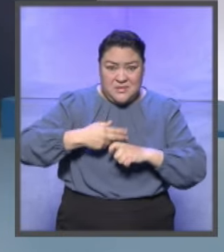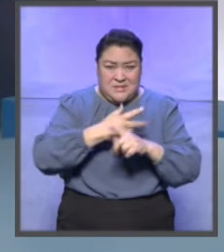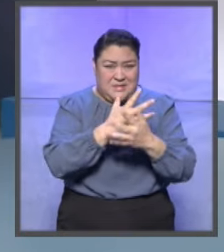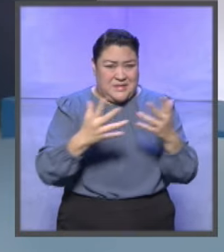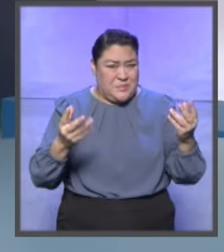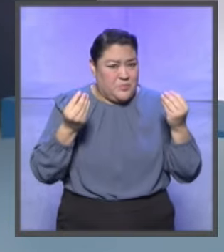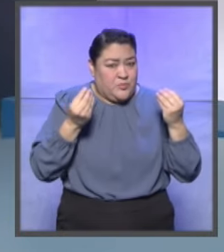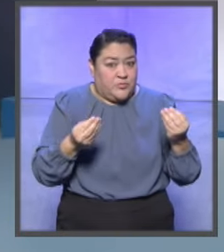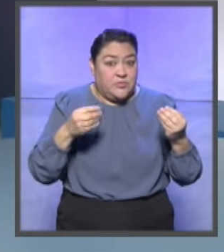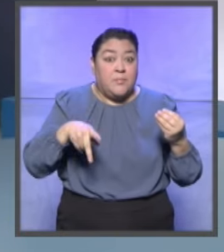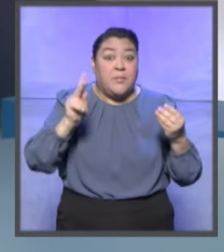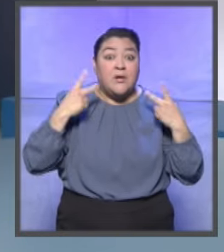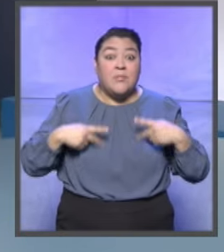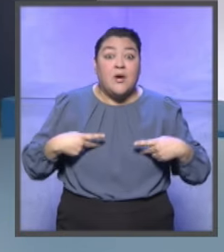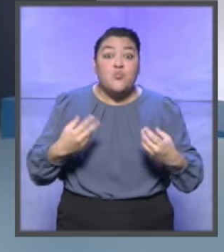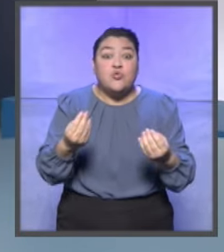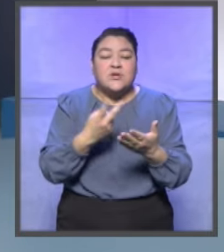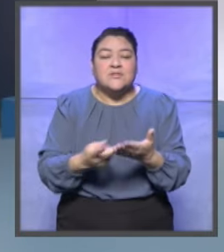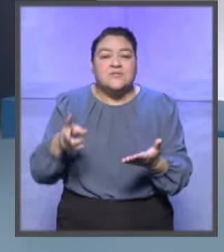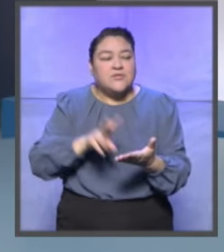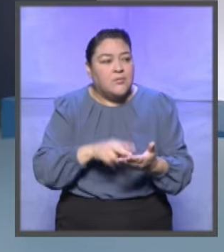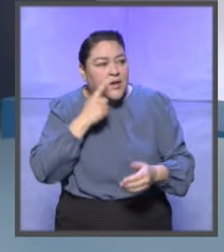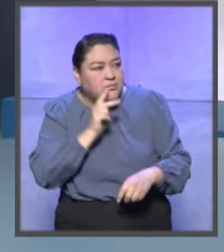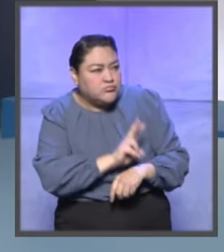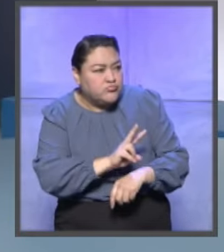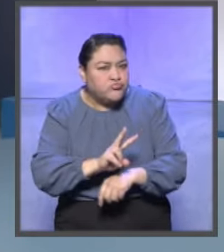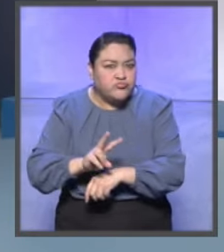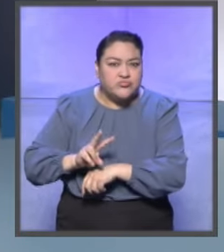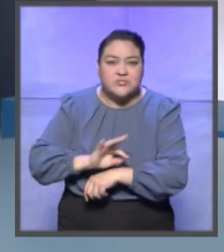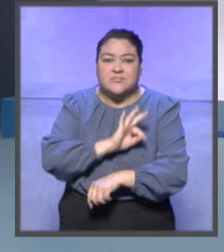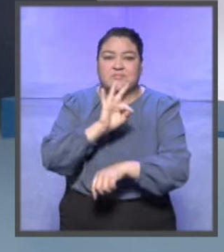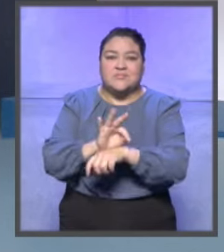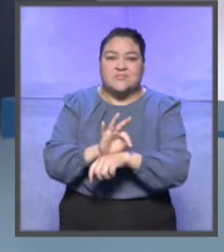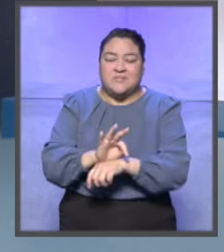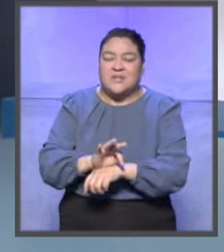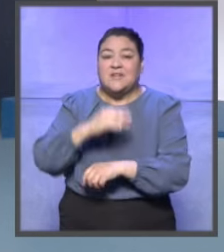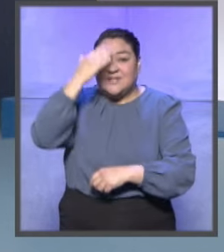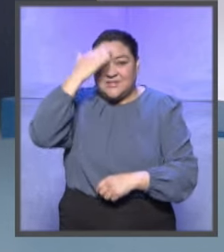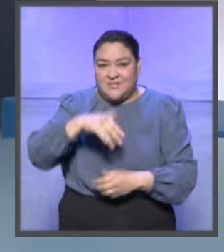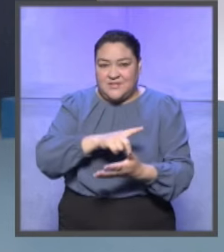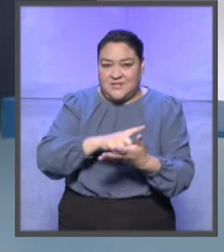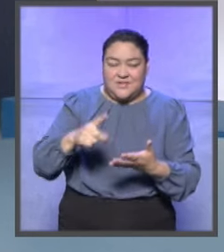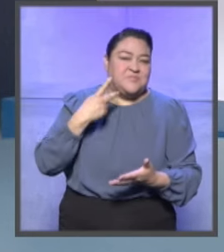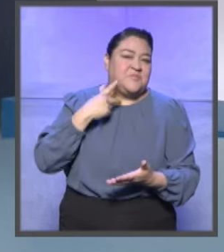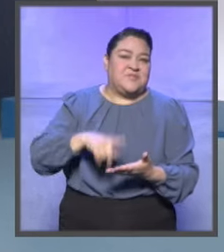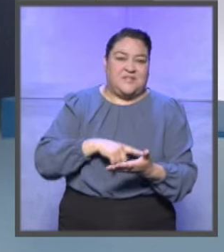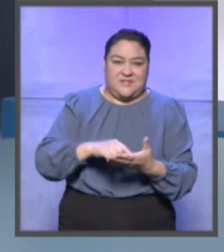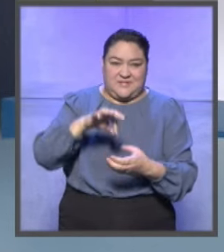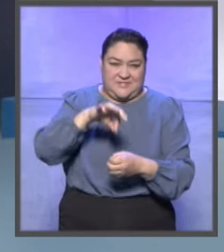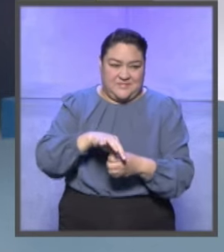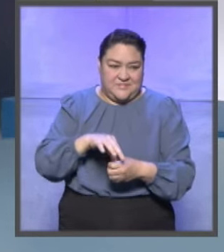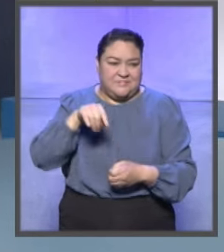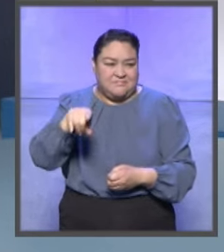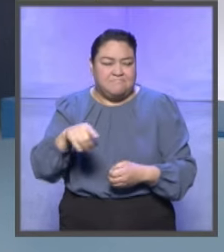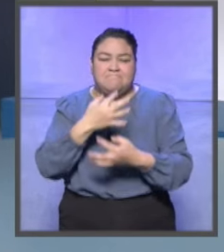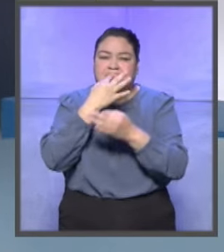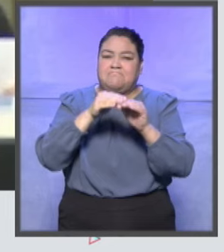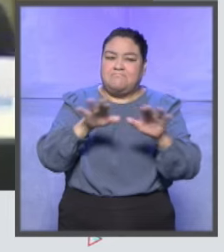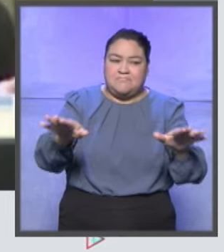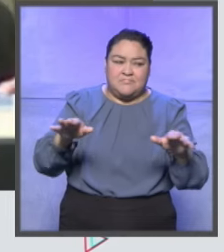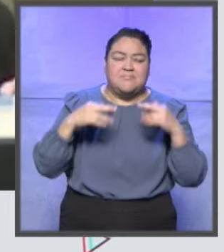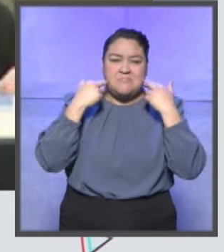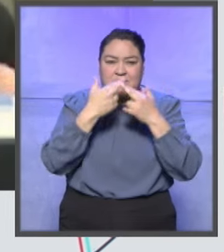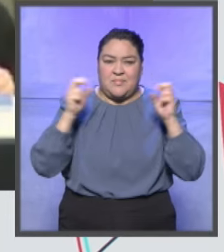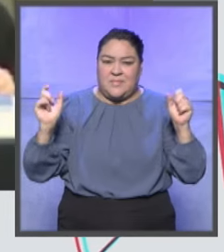más defendido de la historia. En el marco de la jornada, por la defensa de los derechos político-electorales en la Ciudad de México, dijo